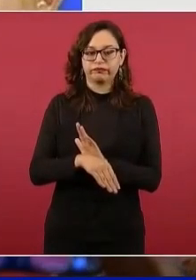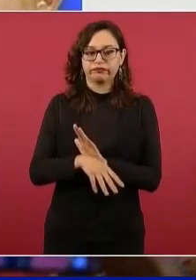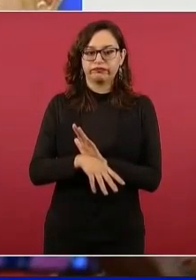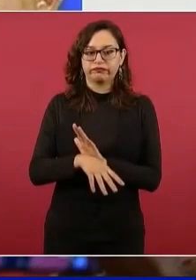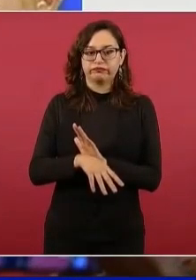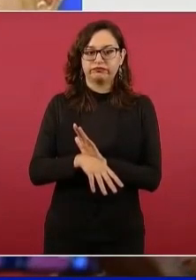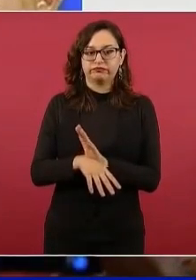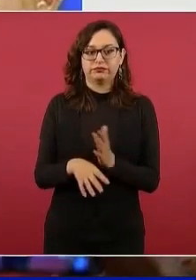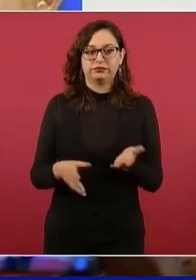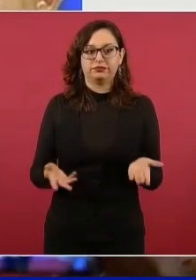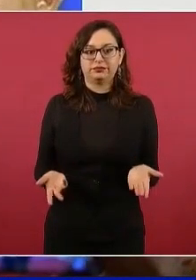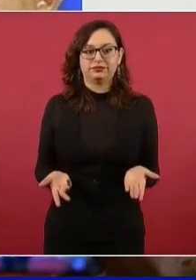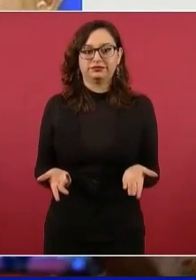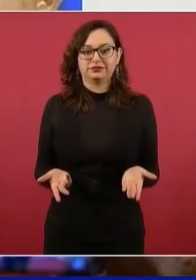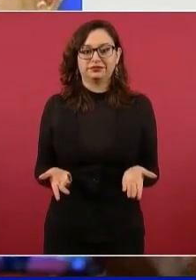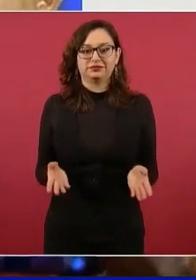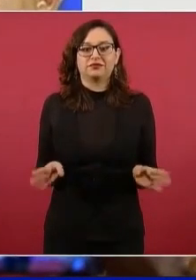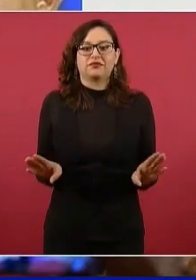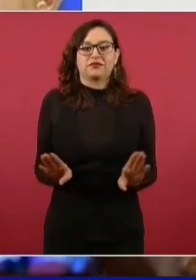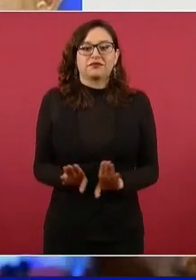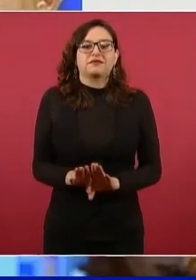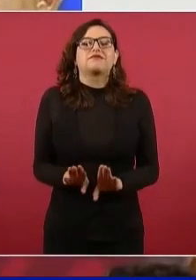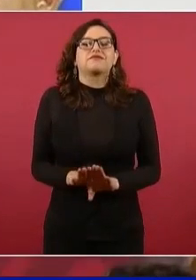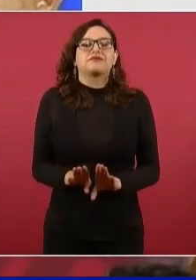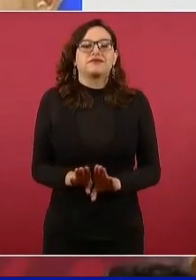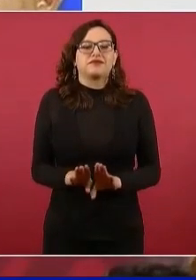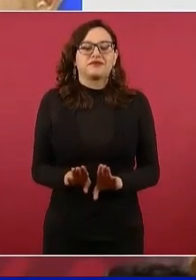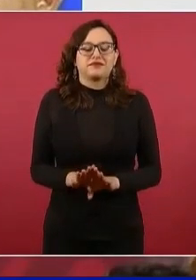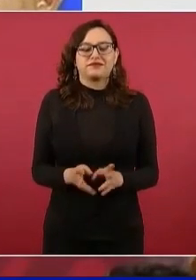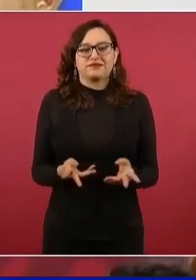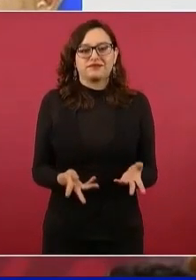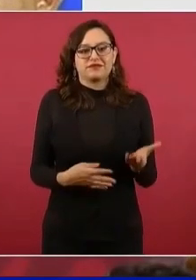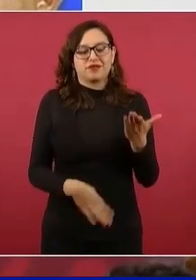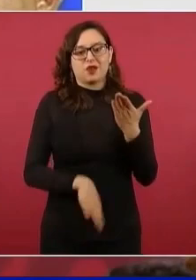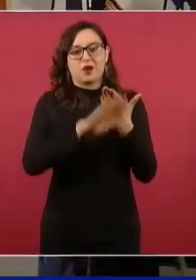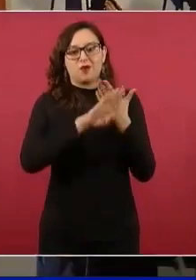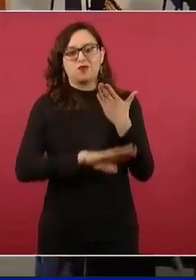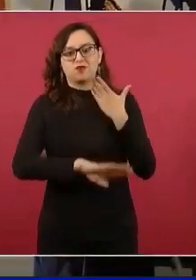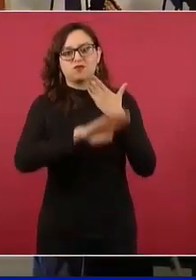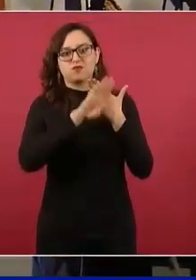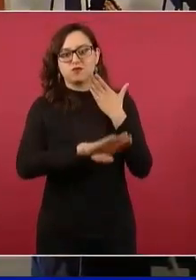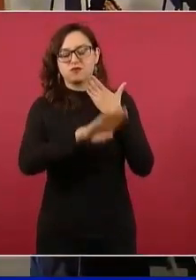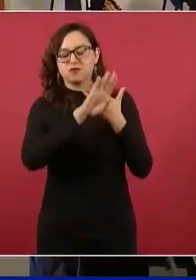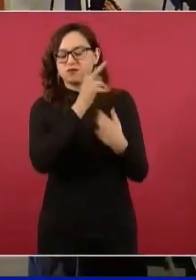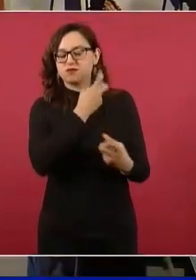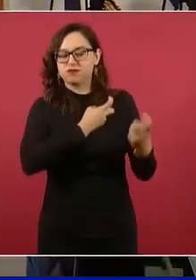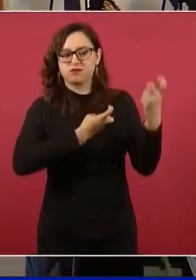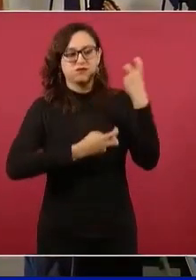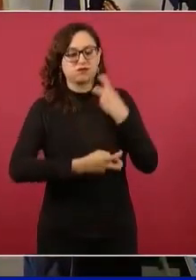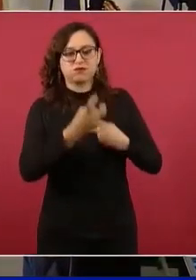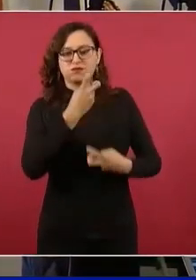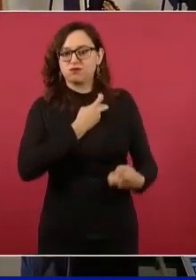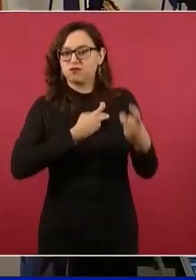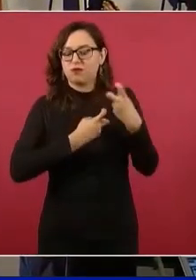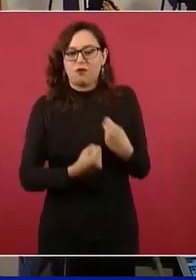si estaba la lanzada en contra mía a todo lo que daba,